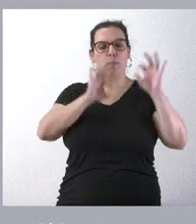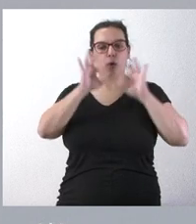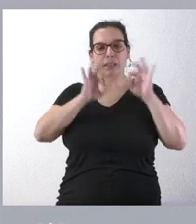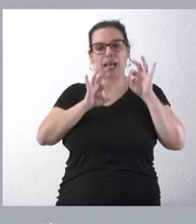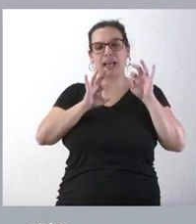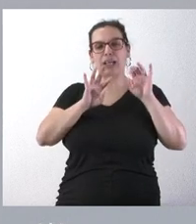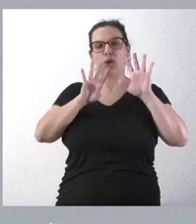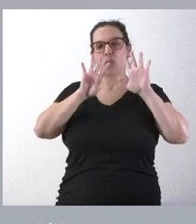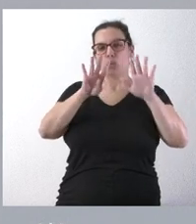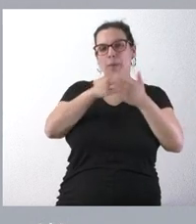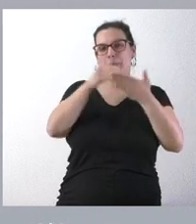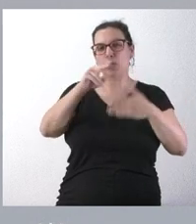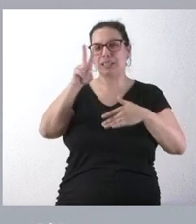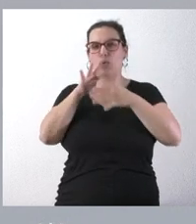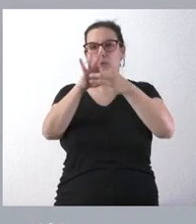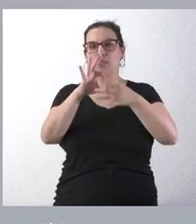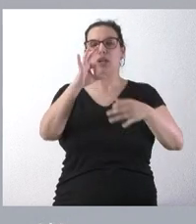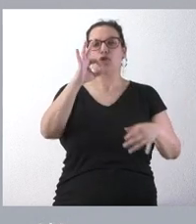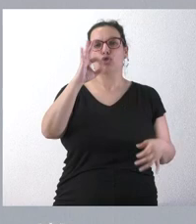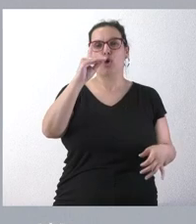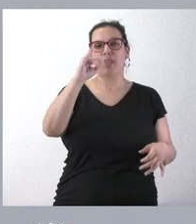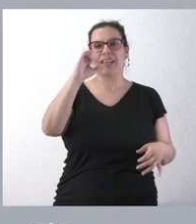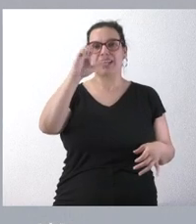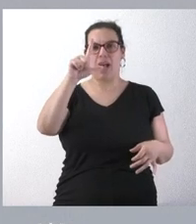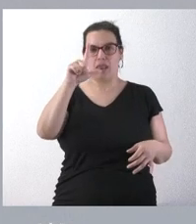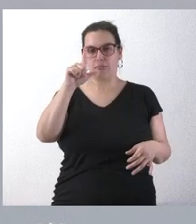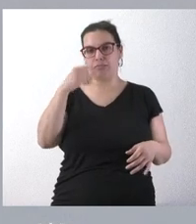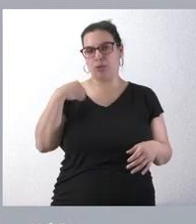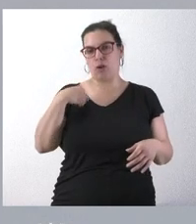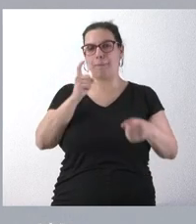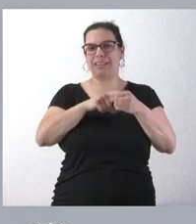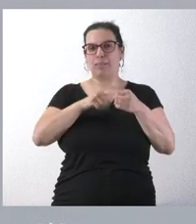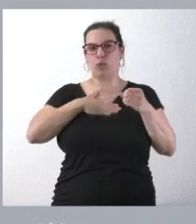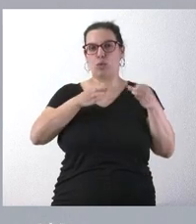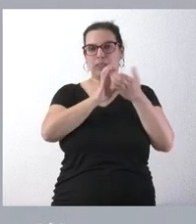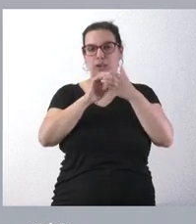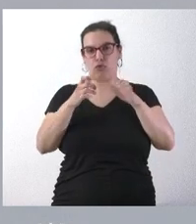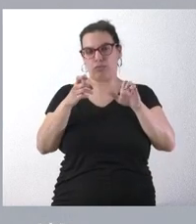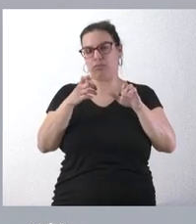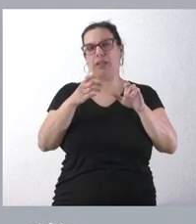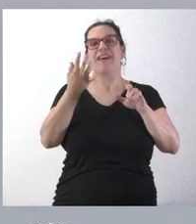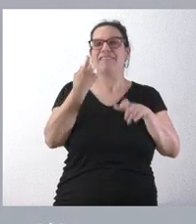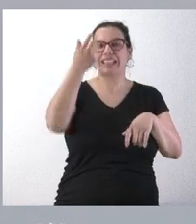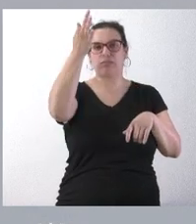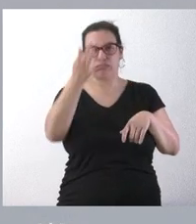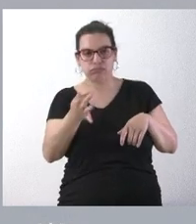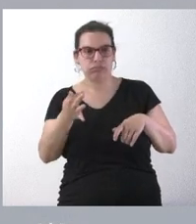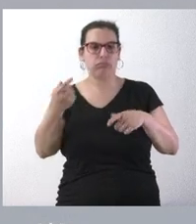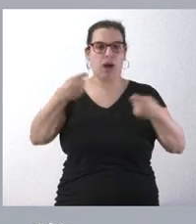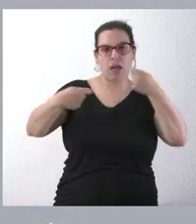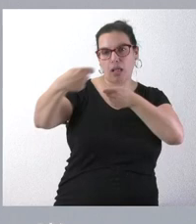de los nueve millones de euros de participación de la Junta de Castilla y León y ya habrá que sumirlo, lógicamente, y sumar todo tipo de apoyos